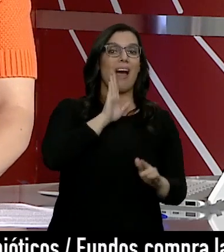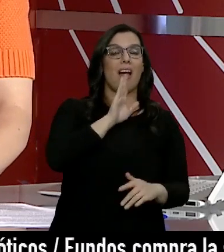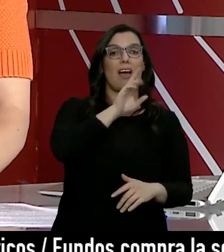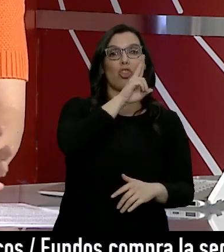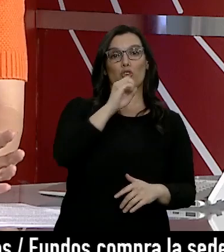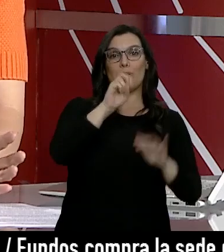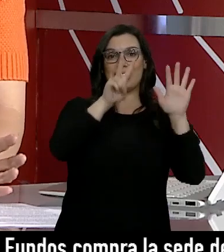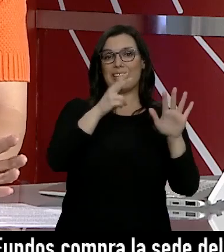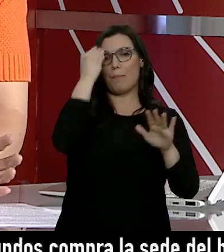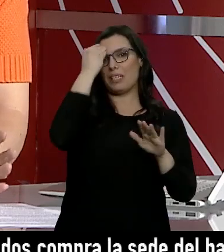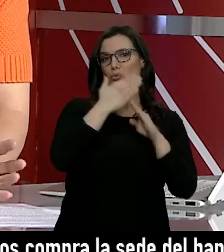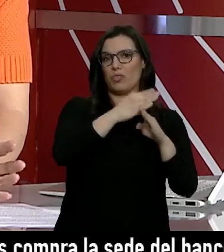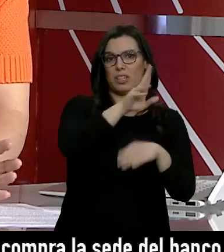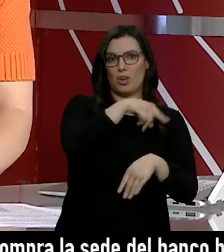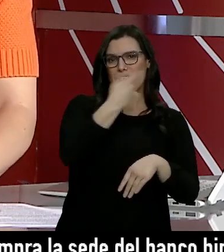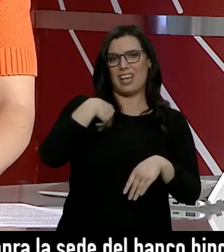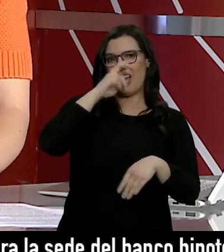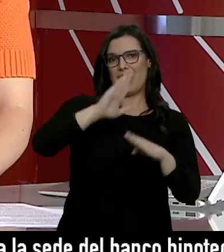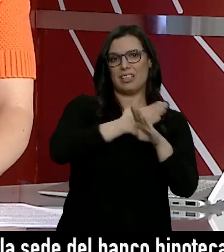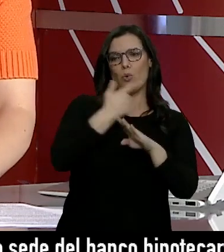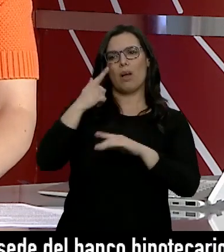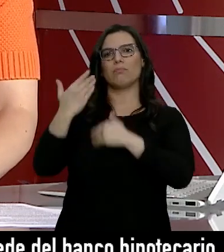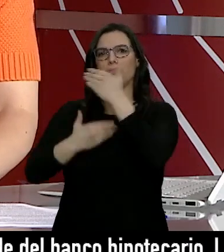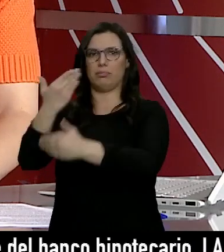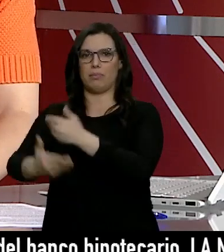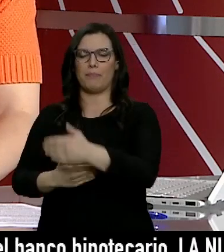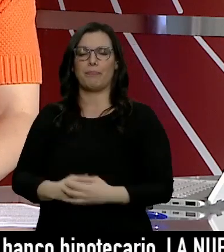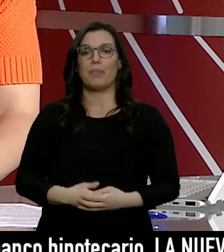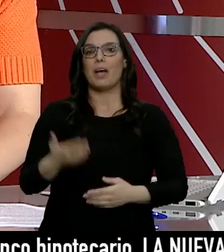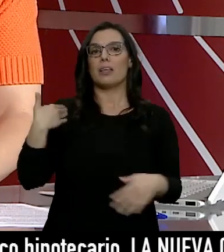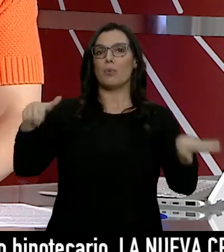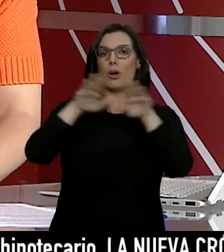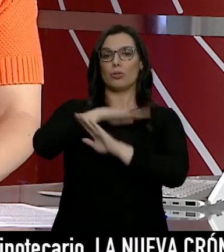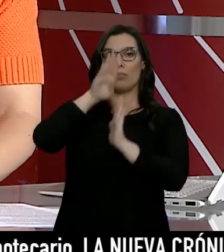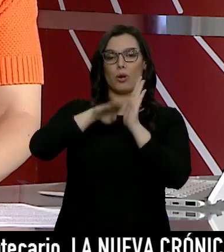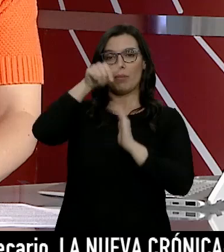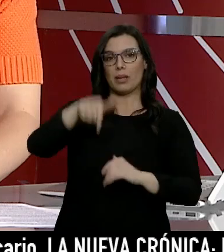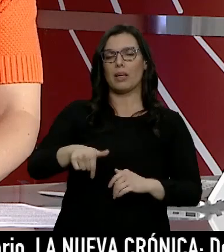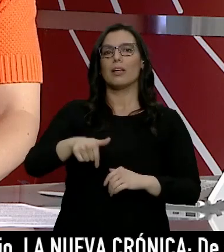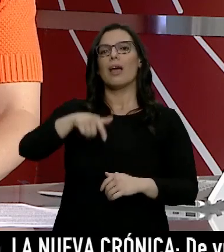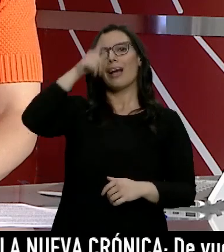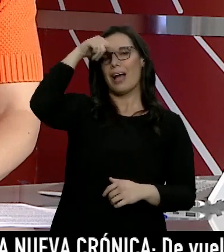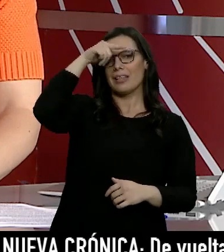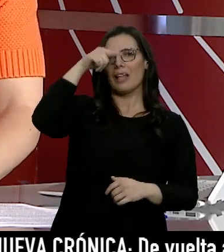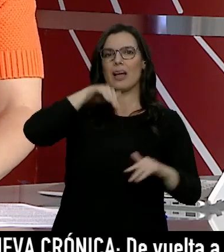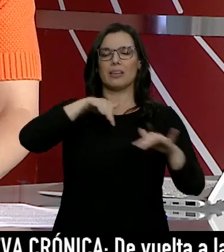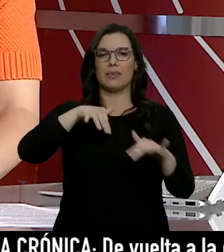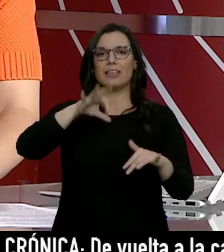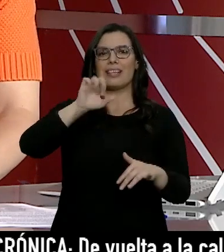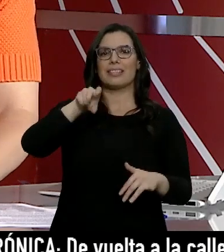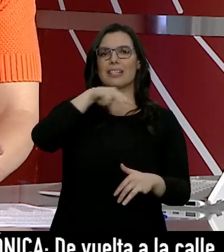creen que es insuficiente y está desfasada. Anoche en el programa, cuestión de prioridades, la catedrática y activista Marina Saenz